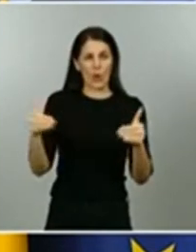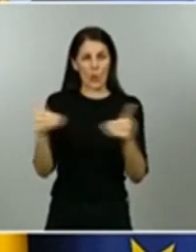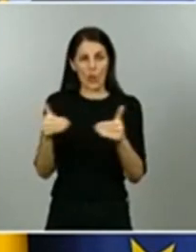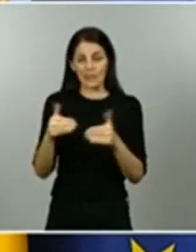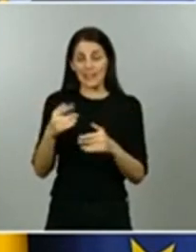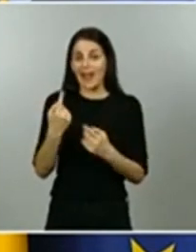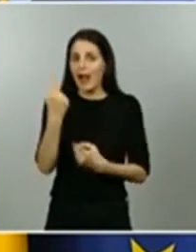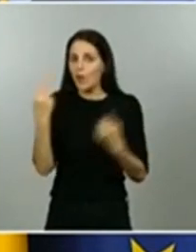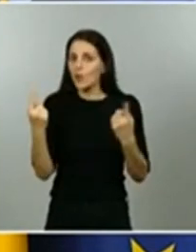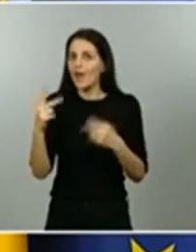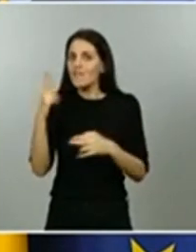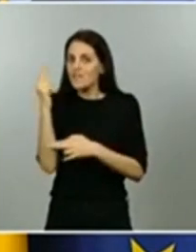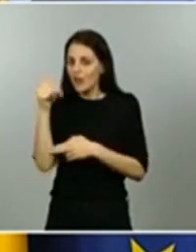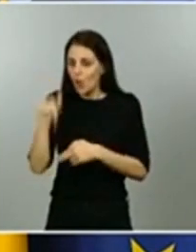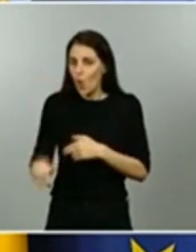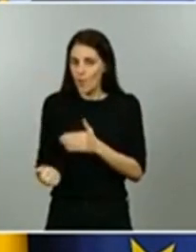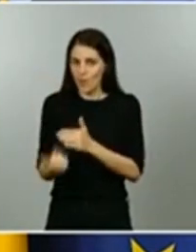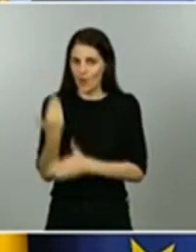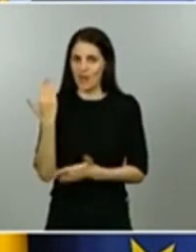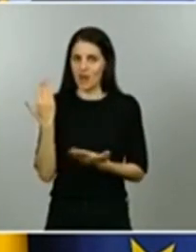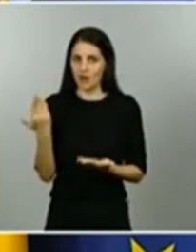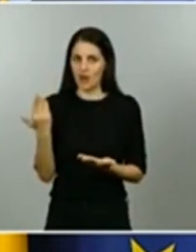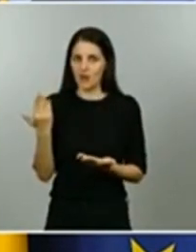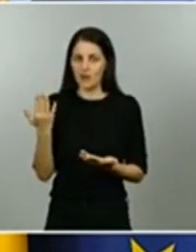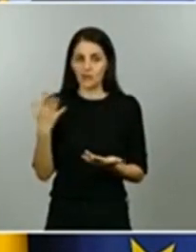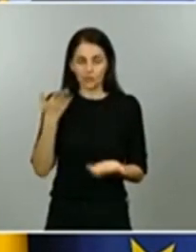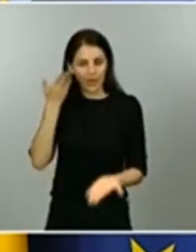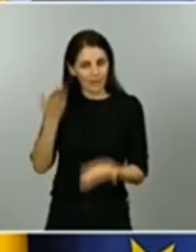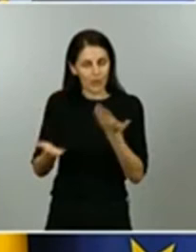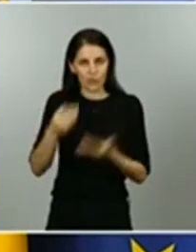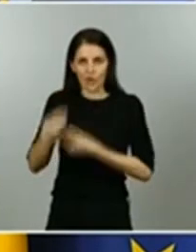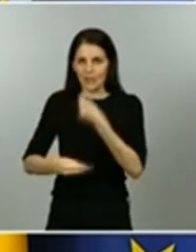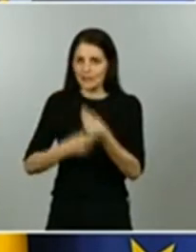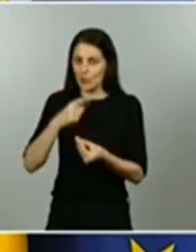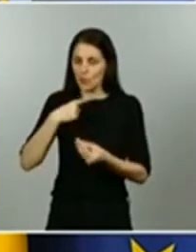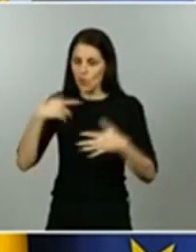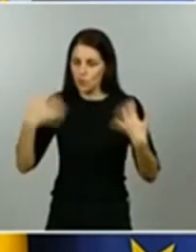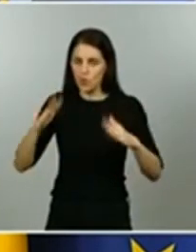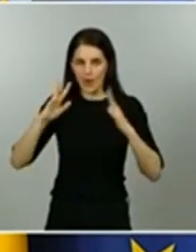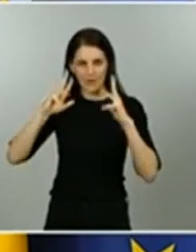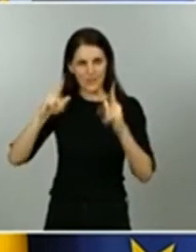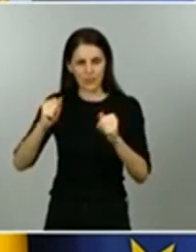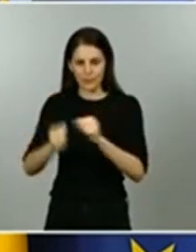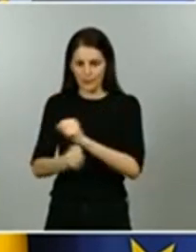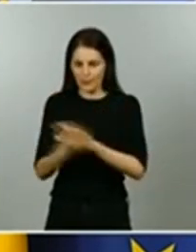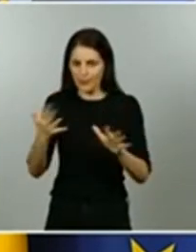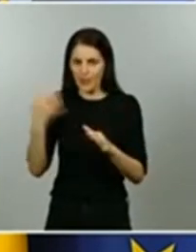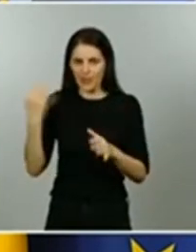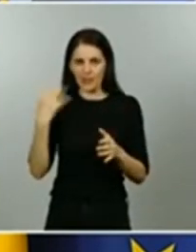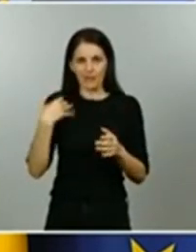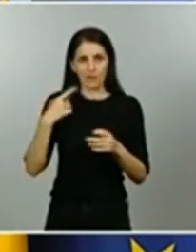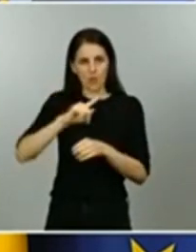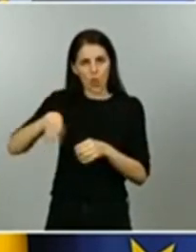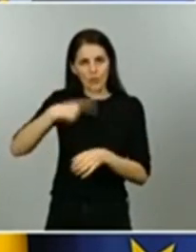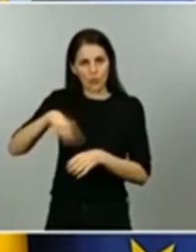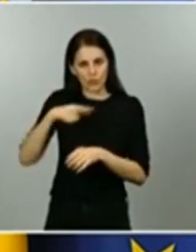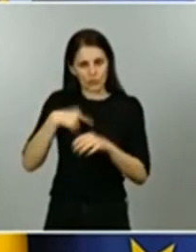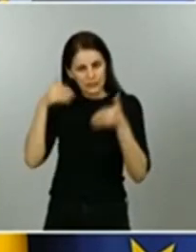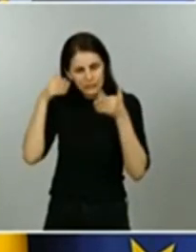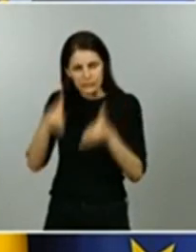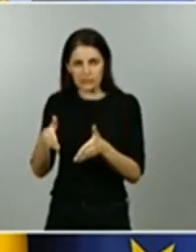se ha tenido que hacer un proceso muy rápido muy intenso han sido muchísimas horas de muchísima intensidad de trabajo entre los responsables